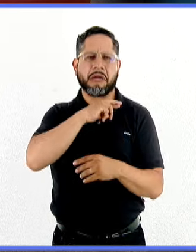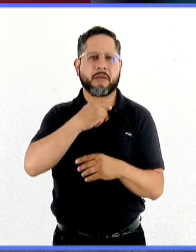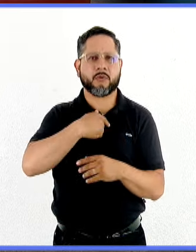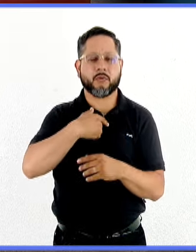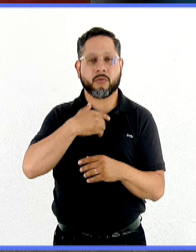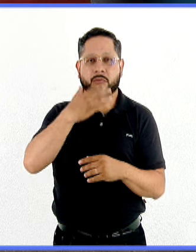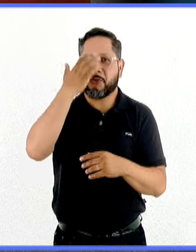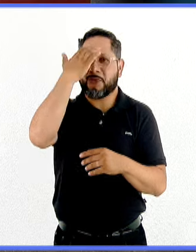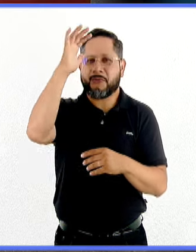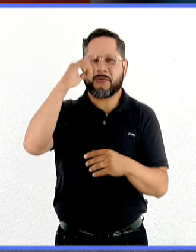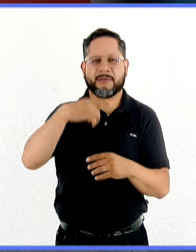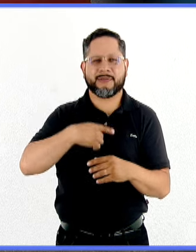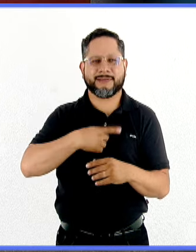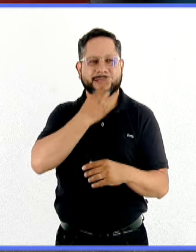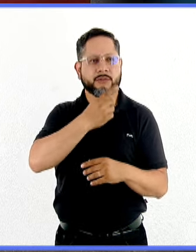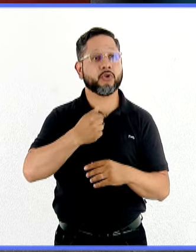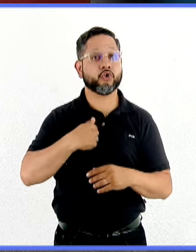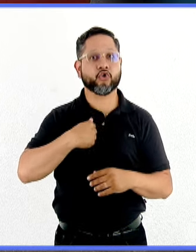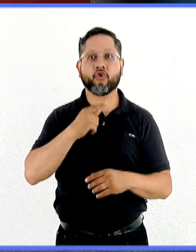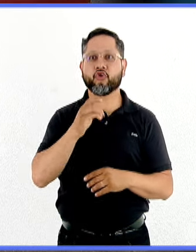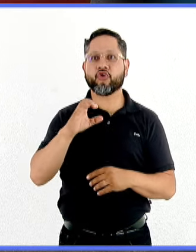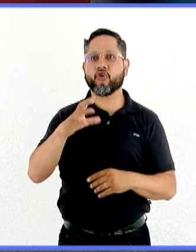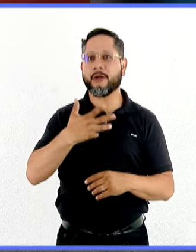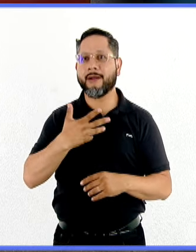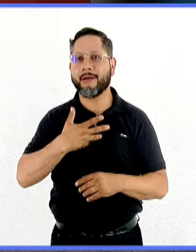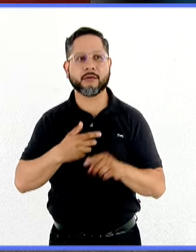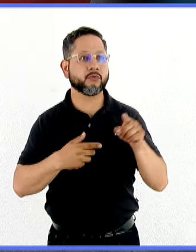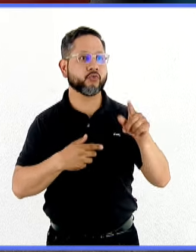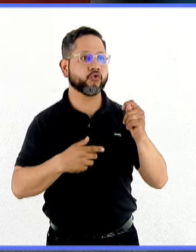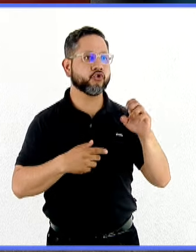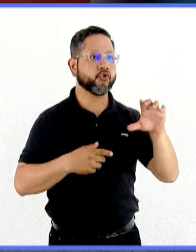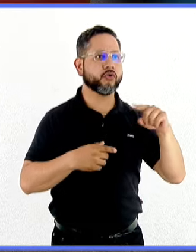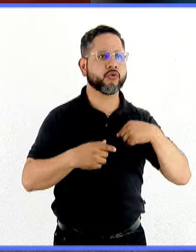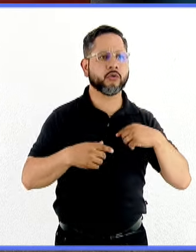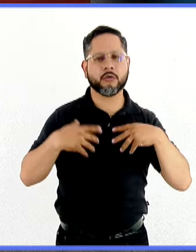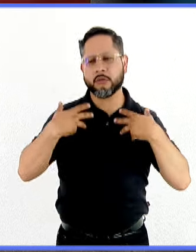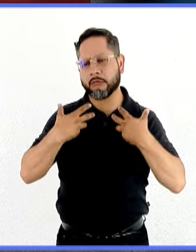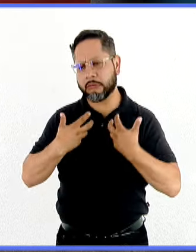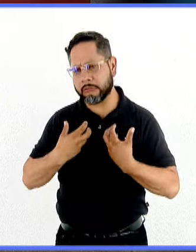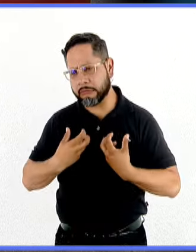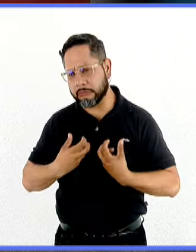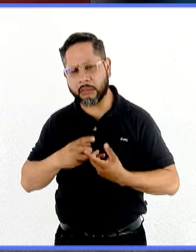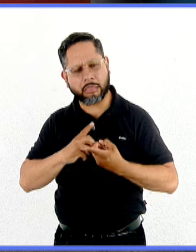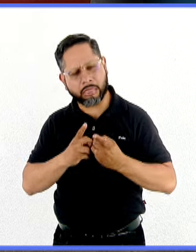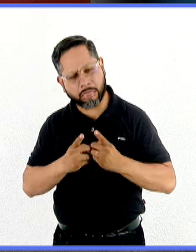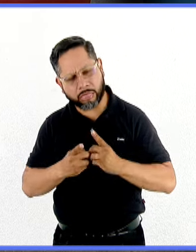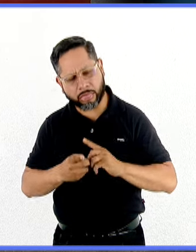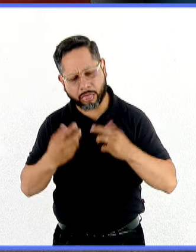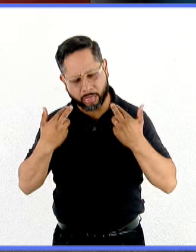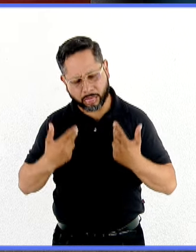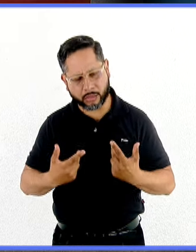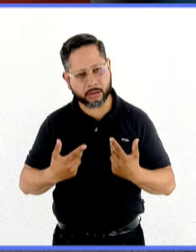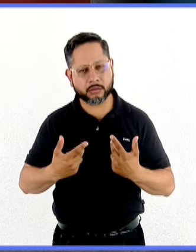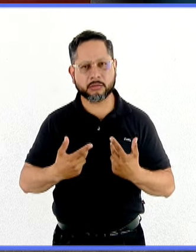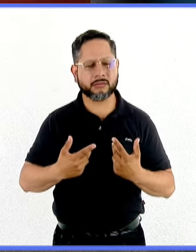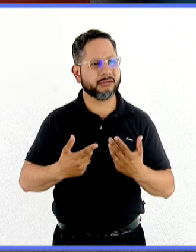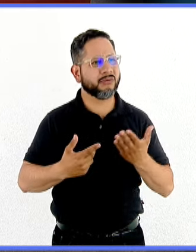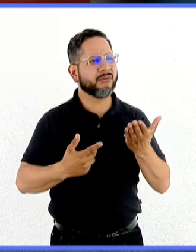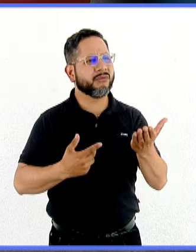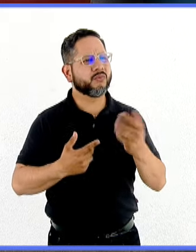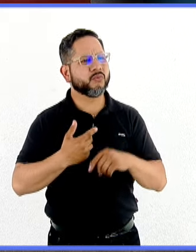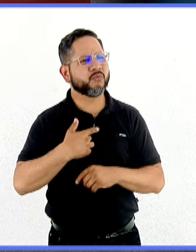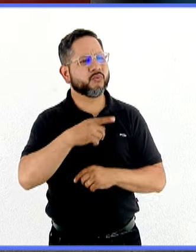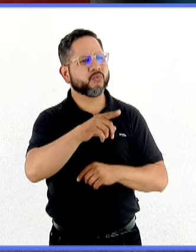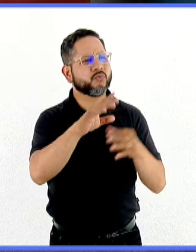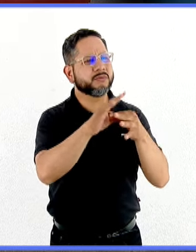poco conocimiento de tenemos TOC, tengo trastornos, o tenemos comportamientos, tenemos depresión. ¿Cuáles son los mitos o los